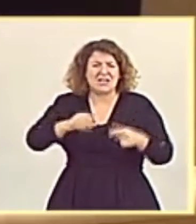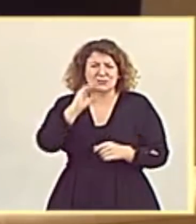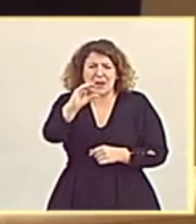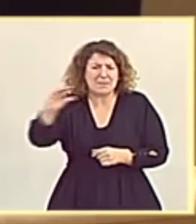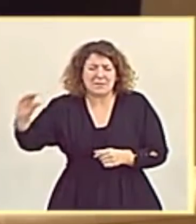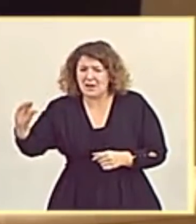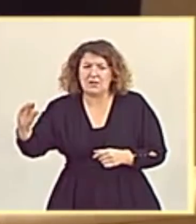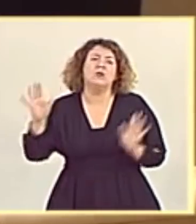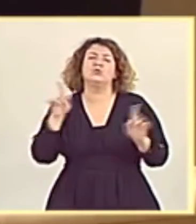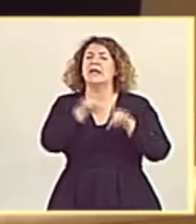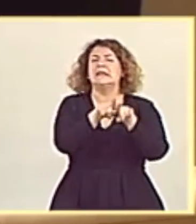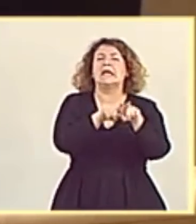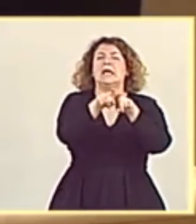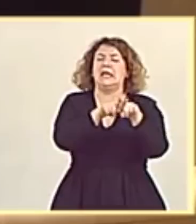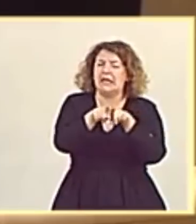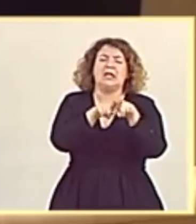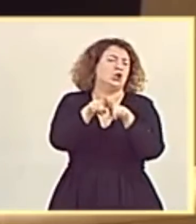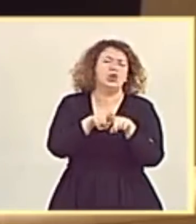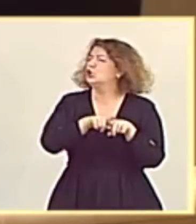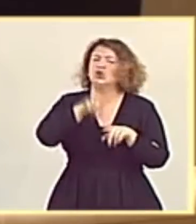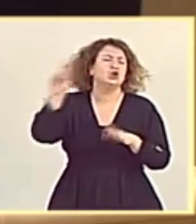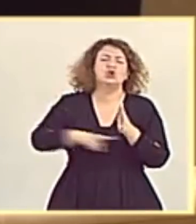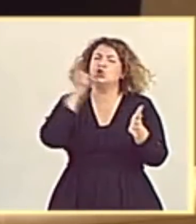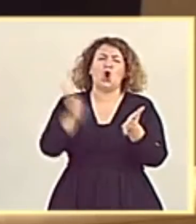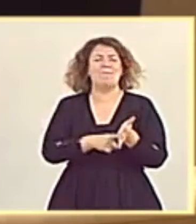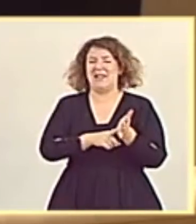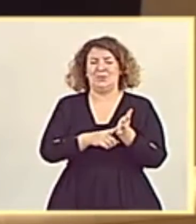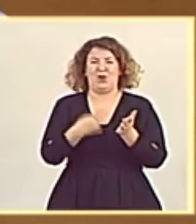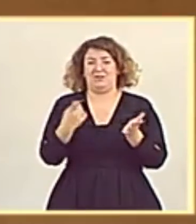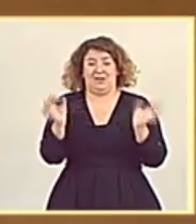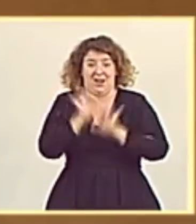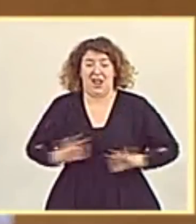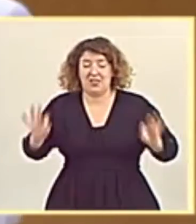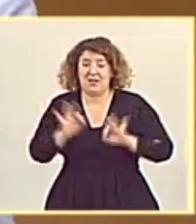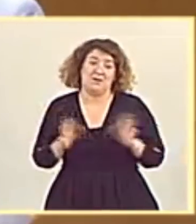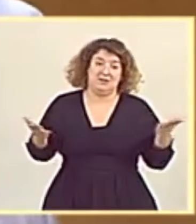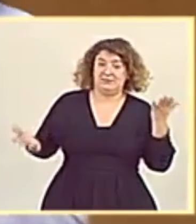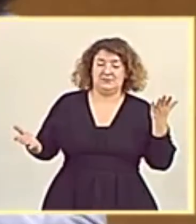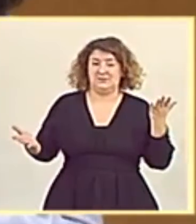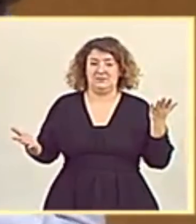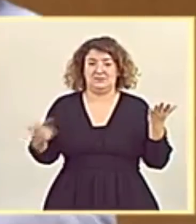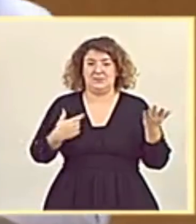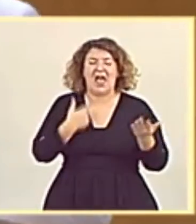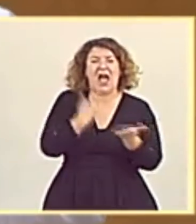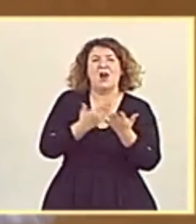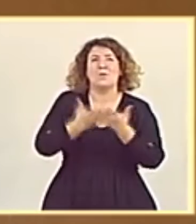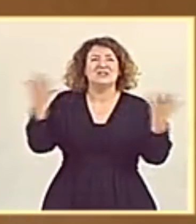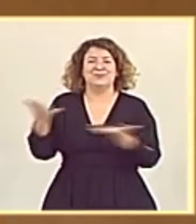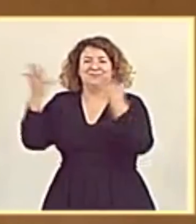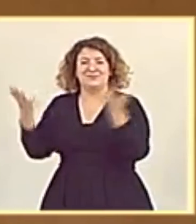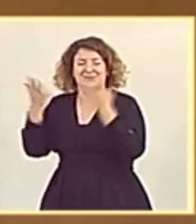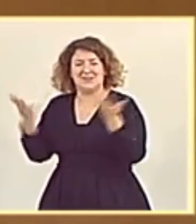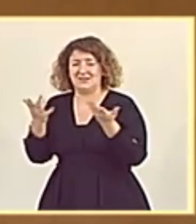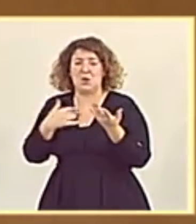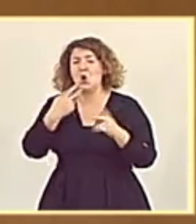Ustedes critican, claro, ustedes critican todo y la nada. ¿Verdad, señor Maroto? El todo y la nada, los argumentos etéreos, la